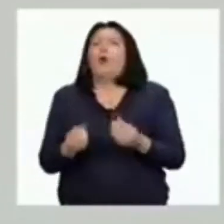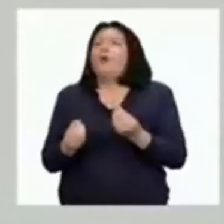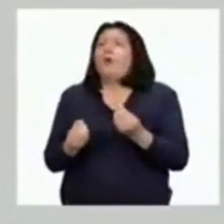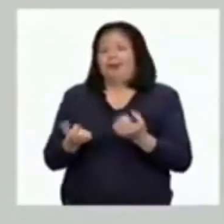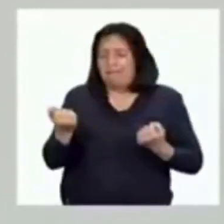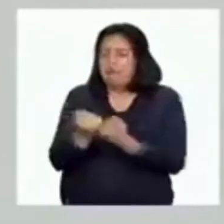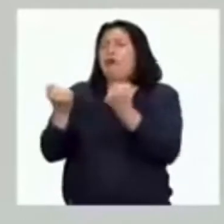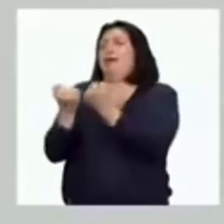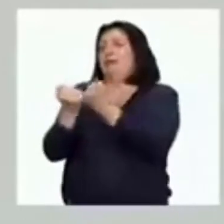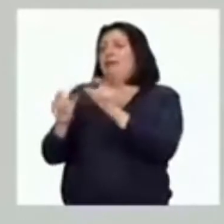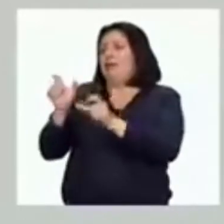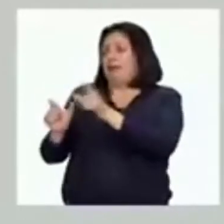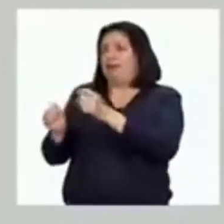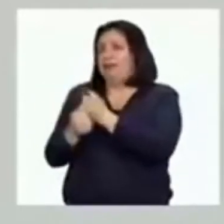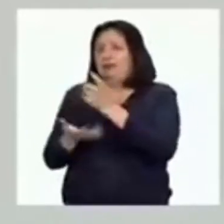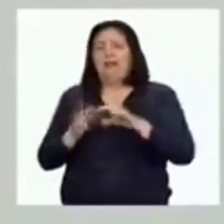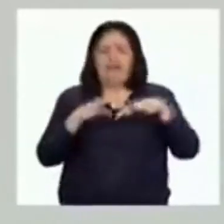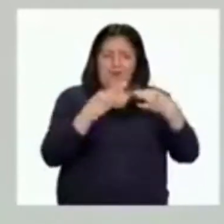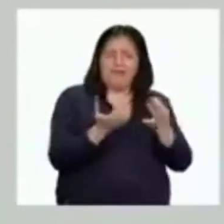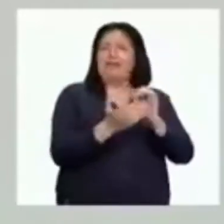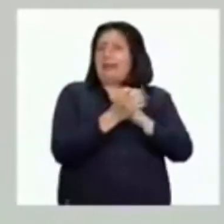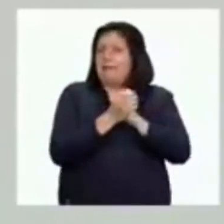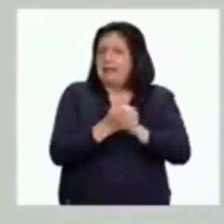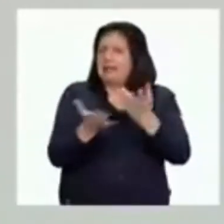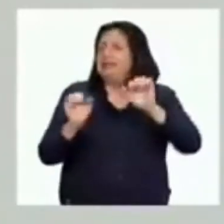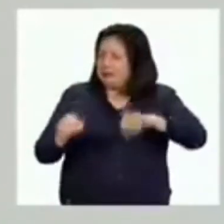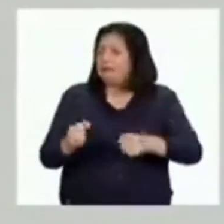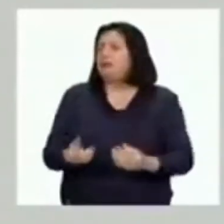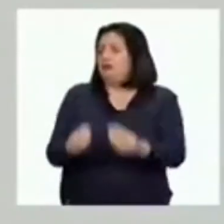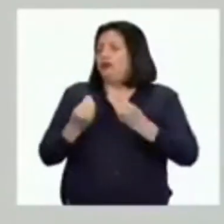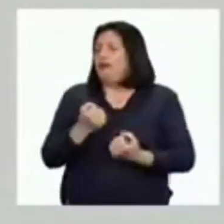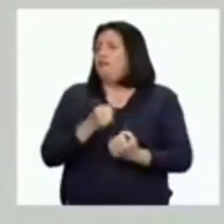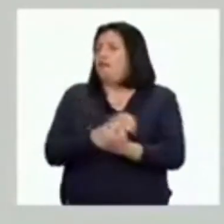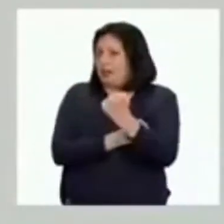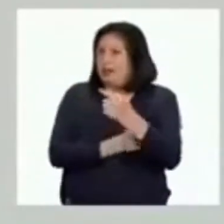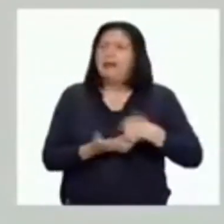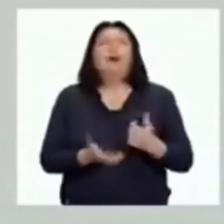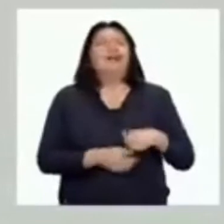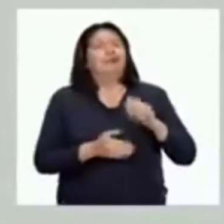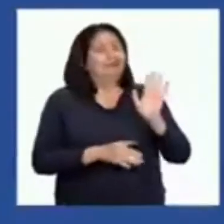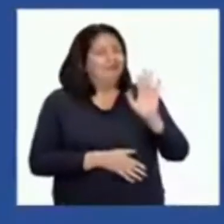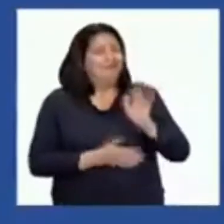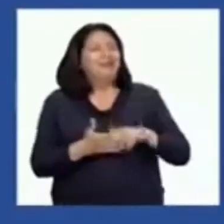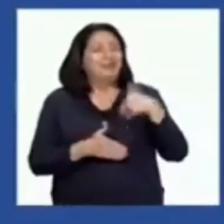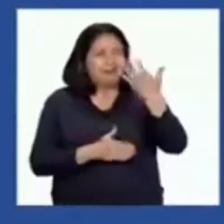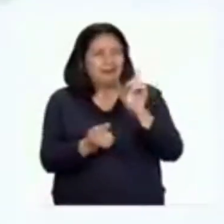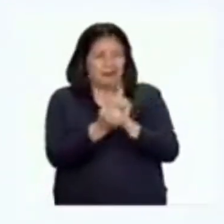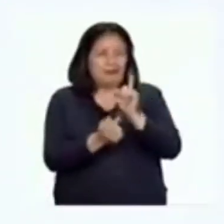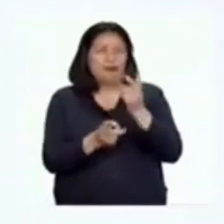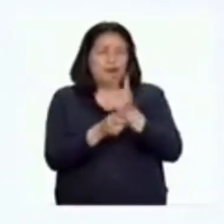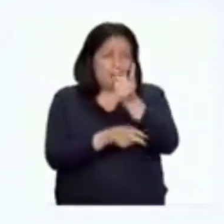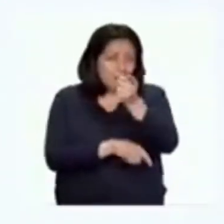rodean. Nuestras familias y amistades son nuestras fortales. Esto ha sido todo por hoy. Me despido, pero nos veremos muy pronto. Cuídense mucho.